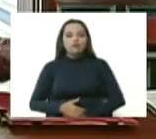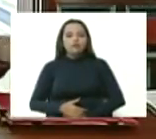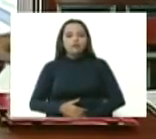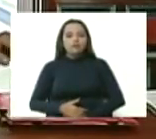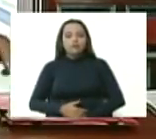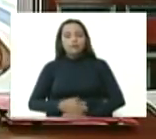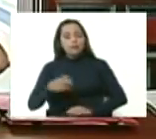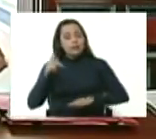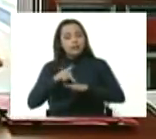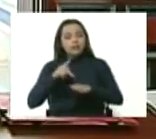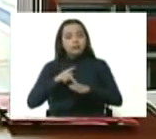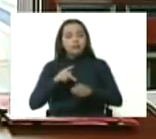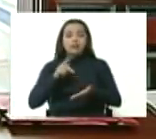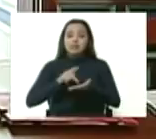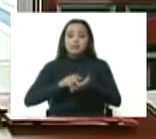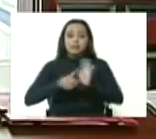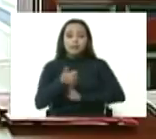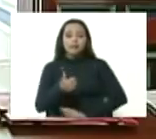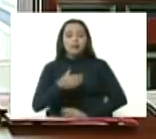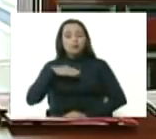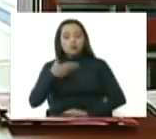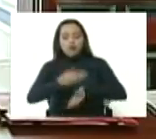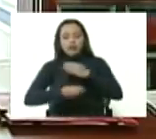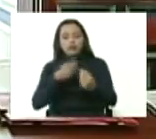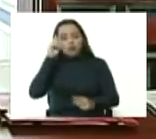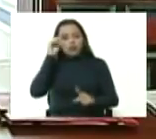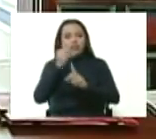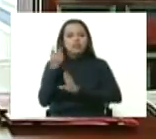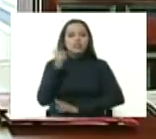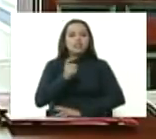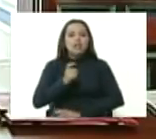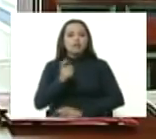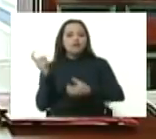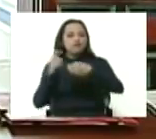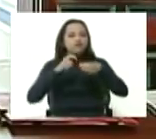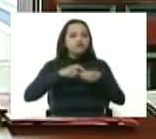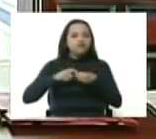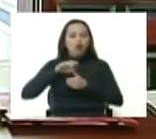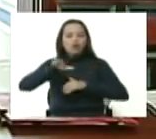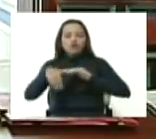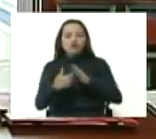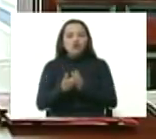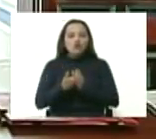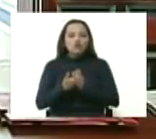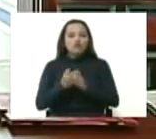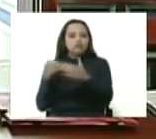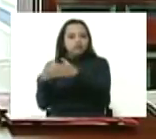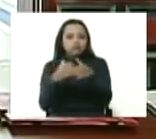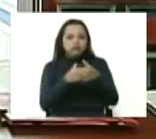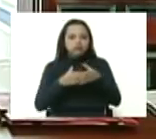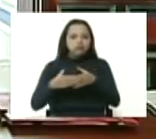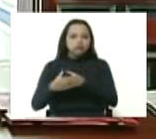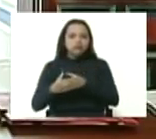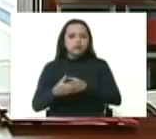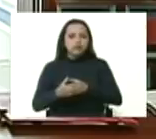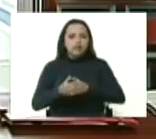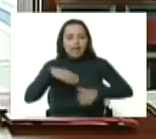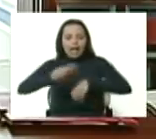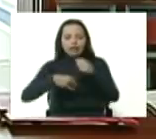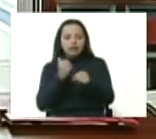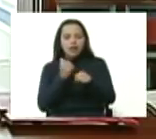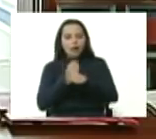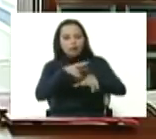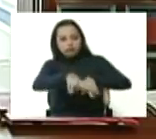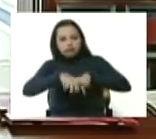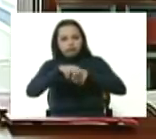Para lograr esos objetivos necesitamos la incorporación de todos los sectores que producen en el campo.